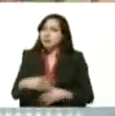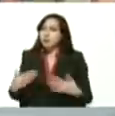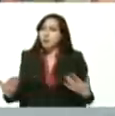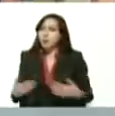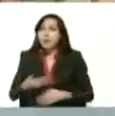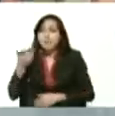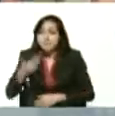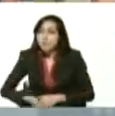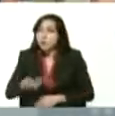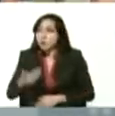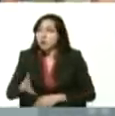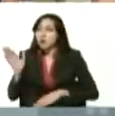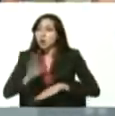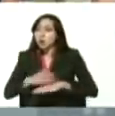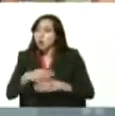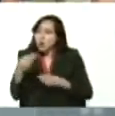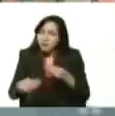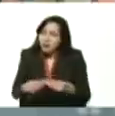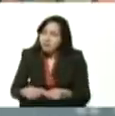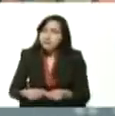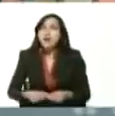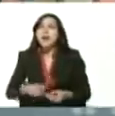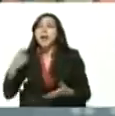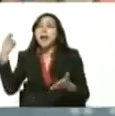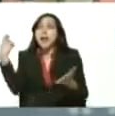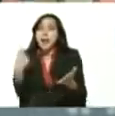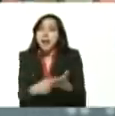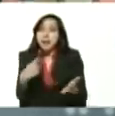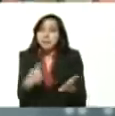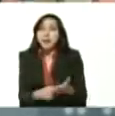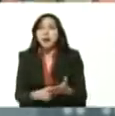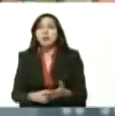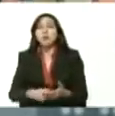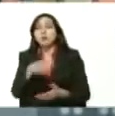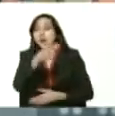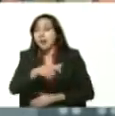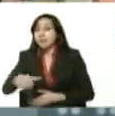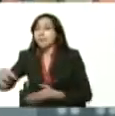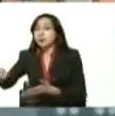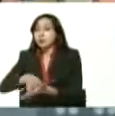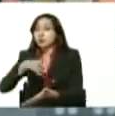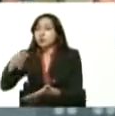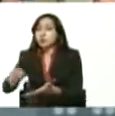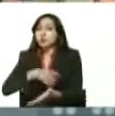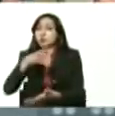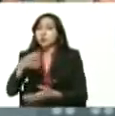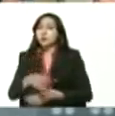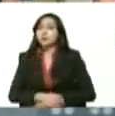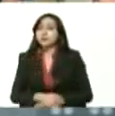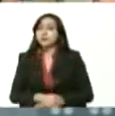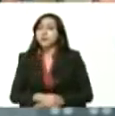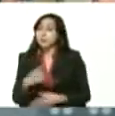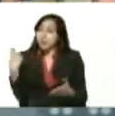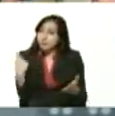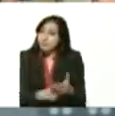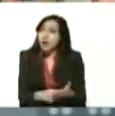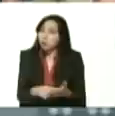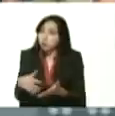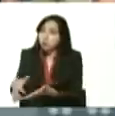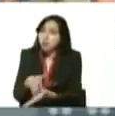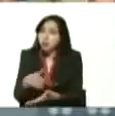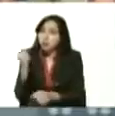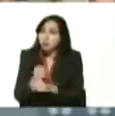Muy importante porque es el financiamiento de los productores. pero es el pago de su cosecha también.